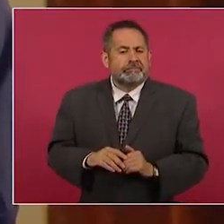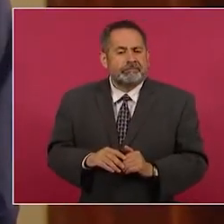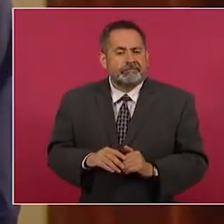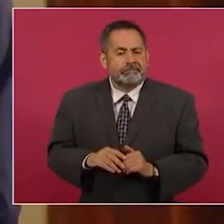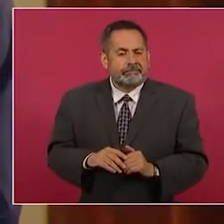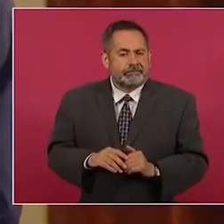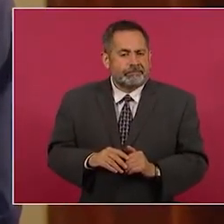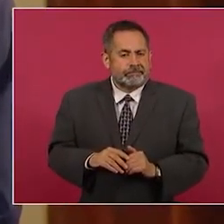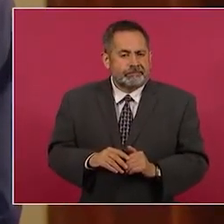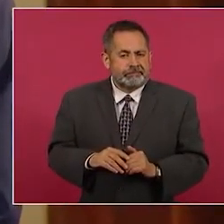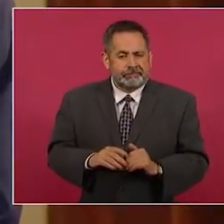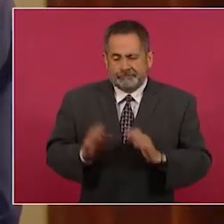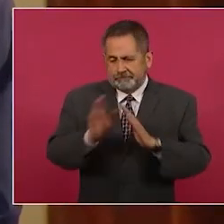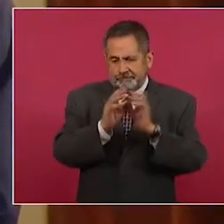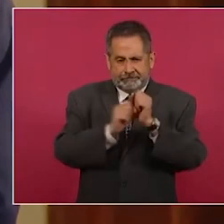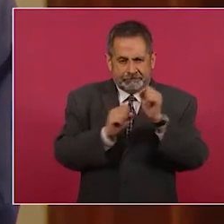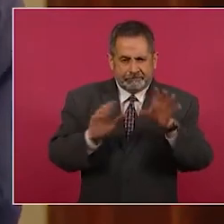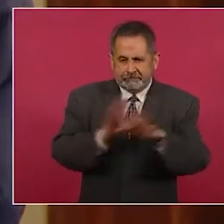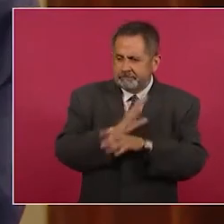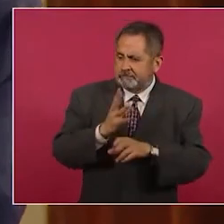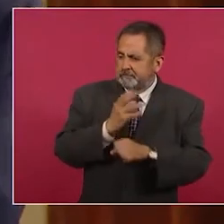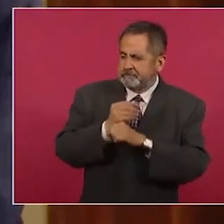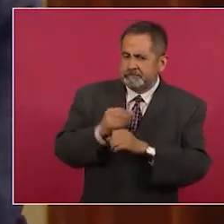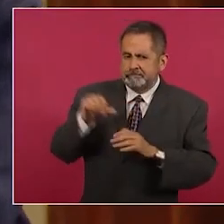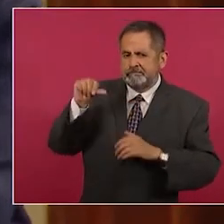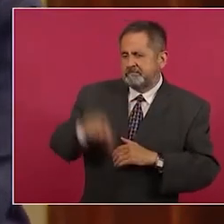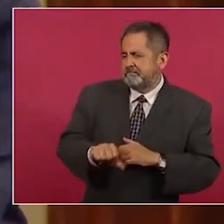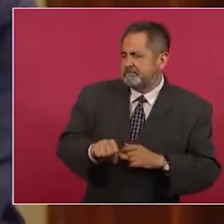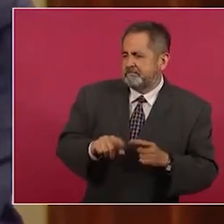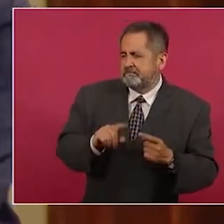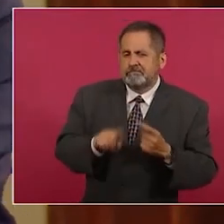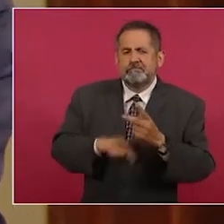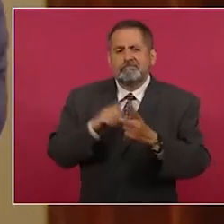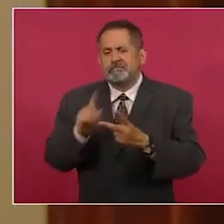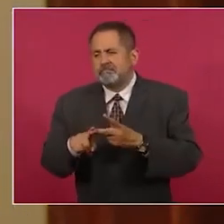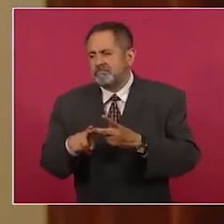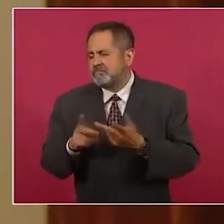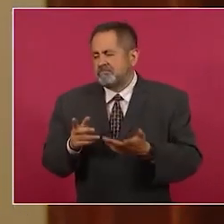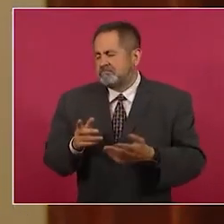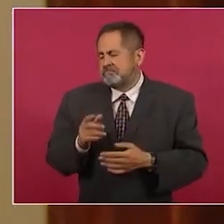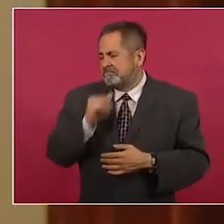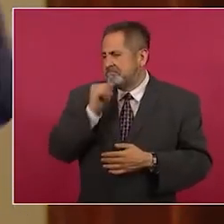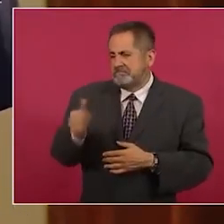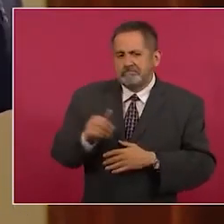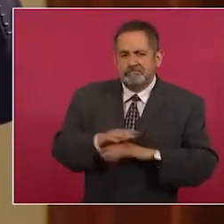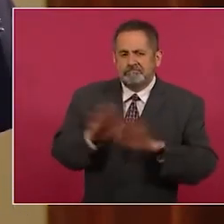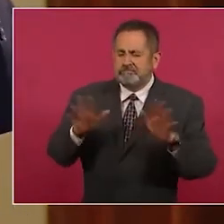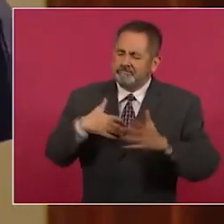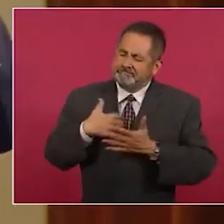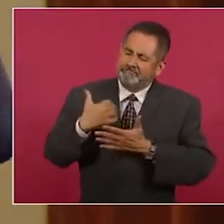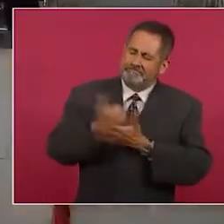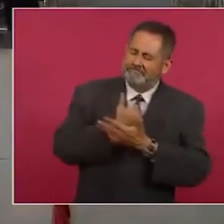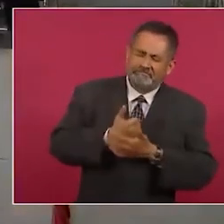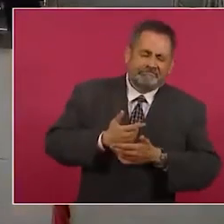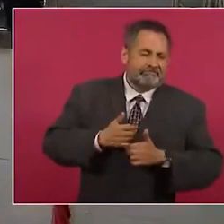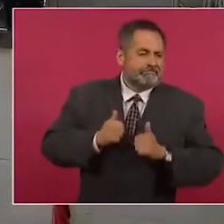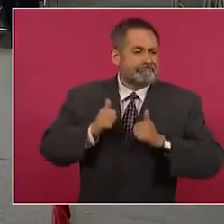la reforma constitucional no van a tener la mayoría y ya ganamos